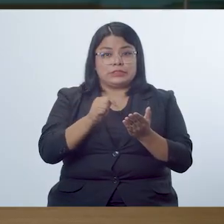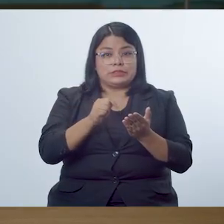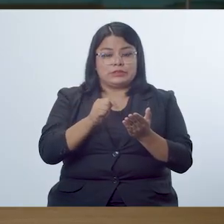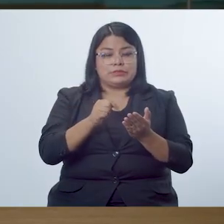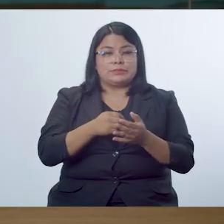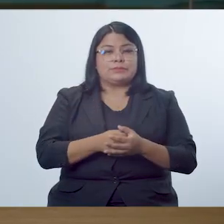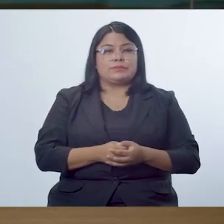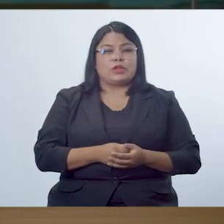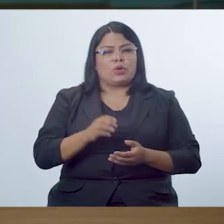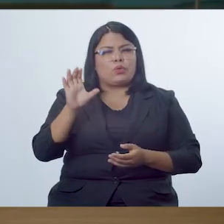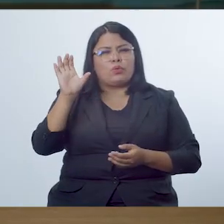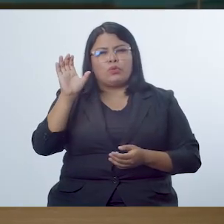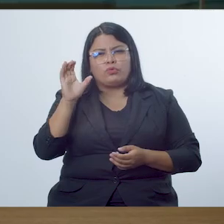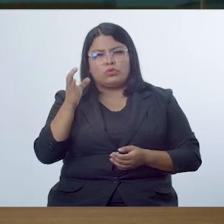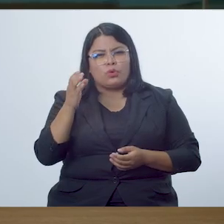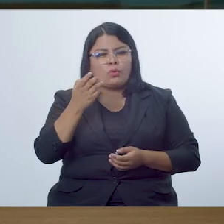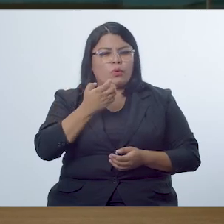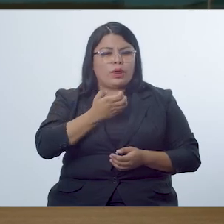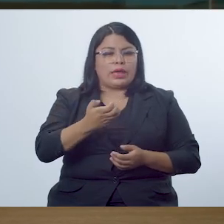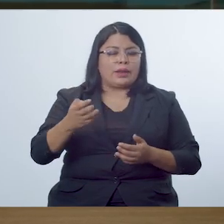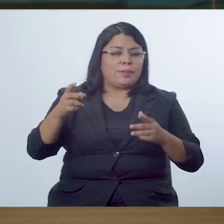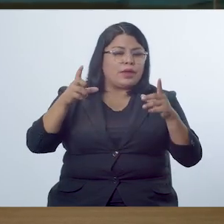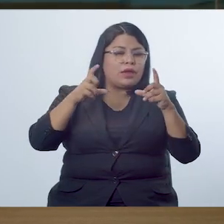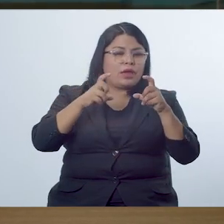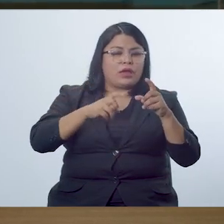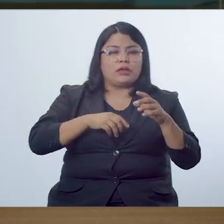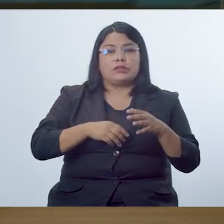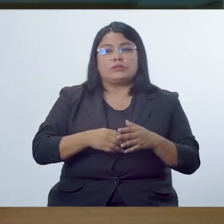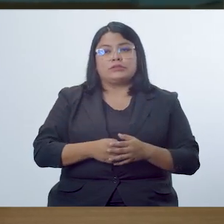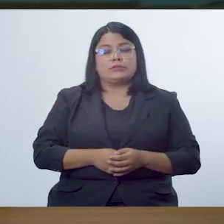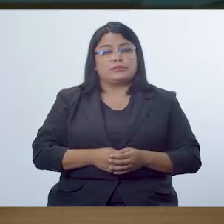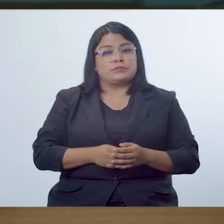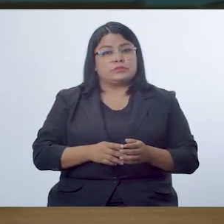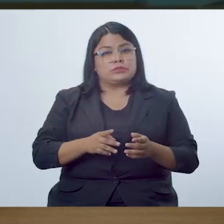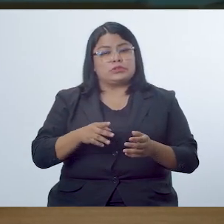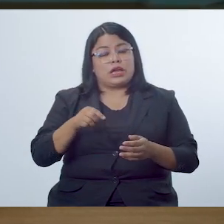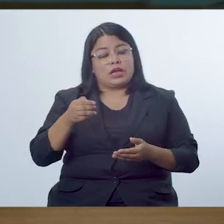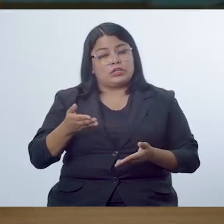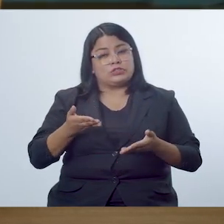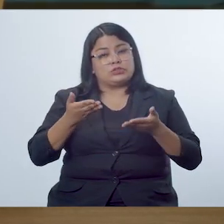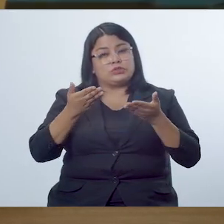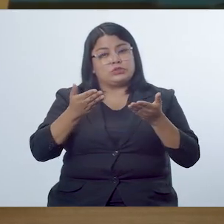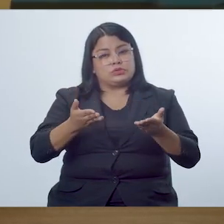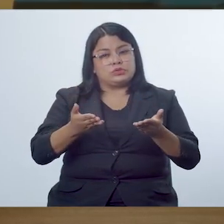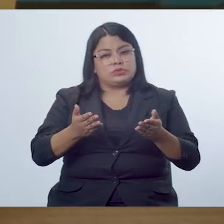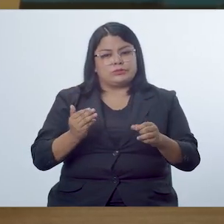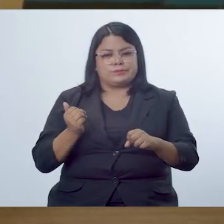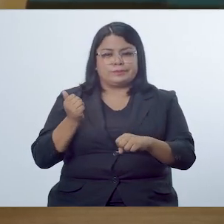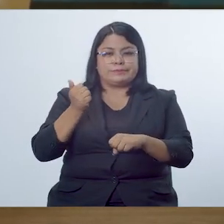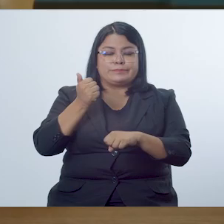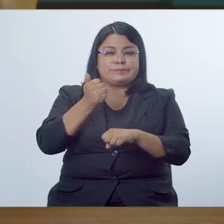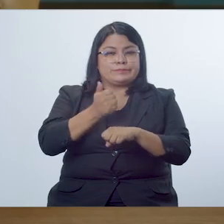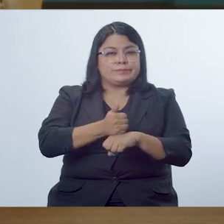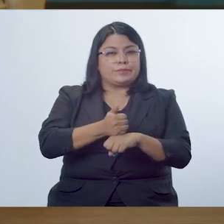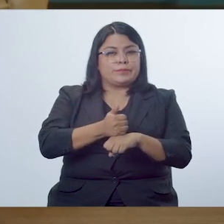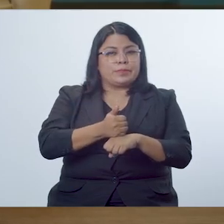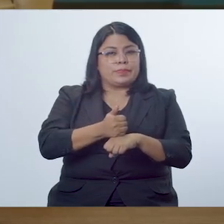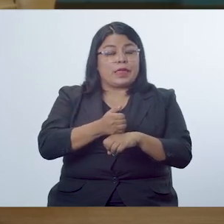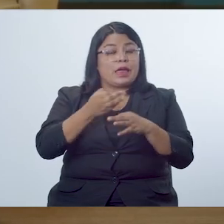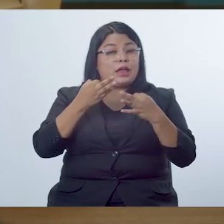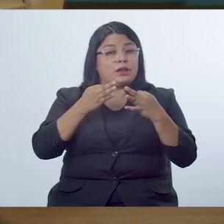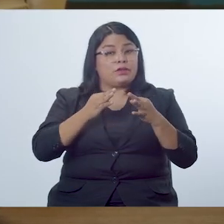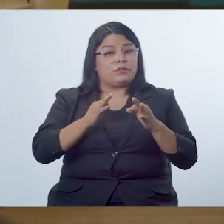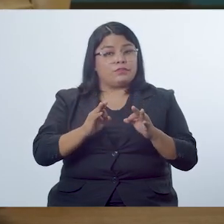texto en sus secciones, colores, elementos gráficos, interacciones, ayudan a consolidar o,